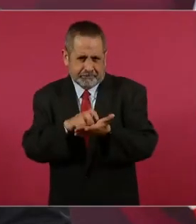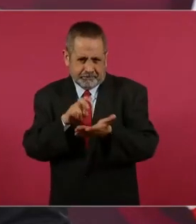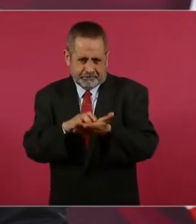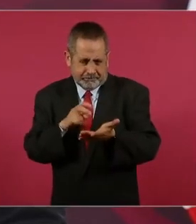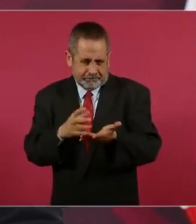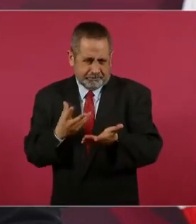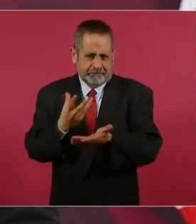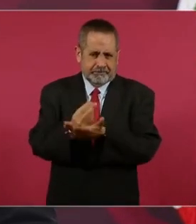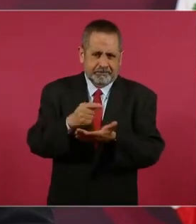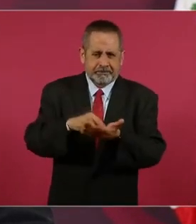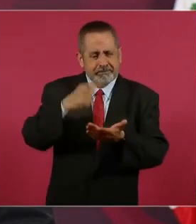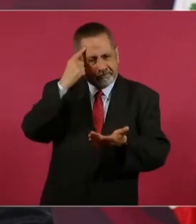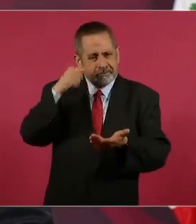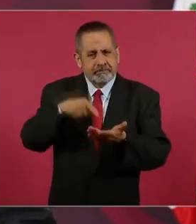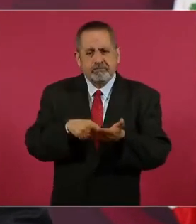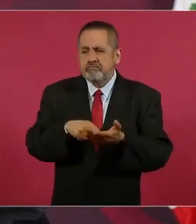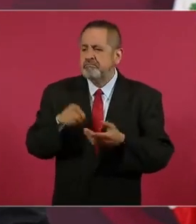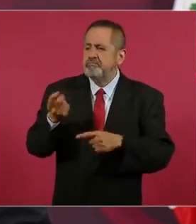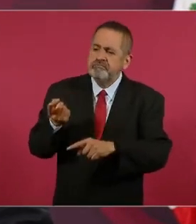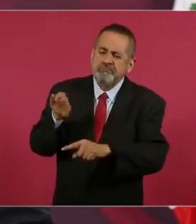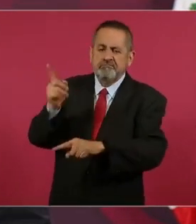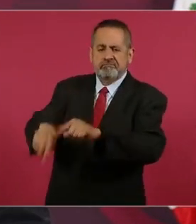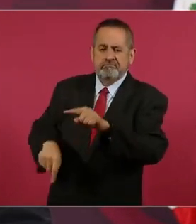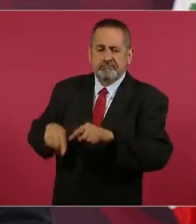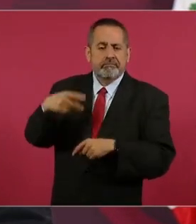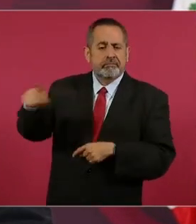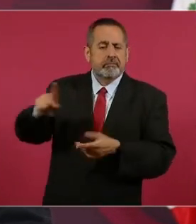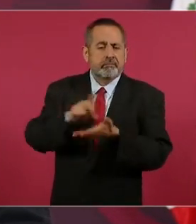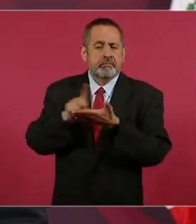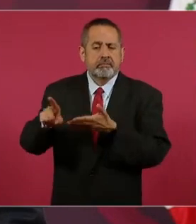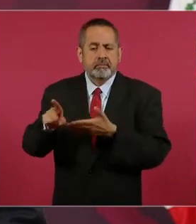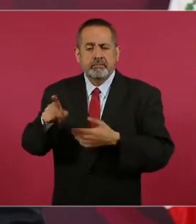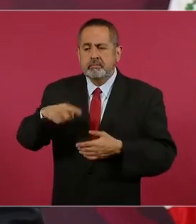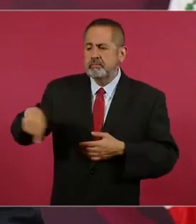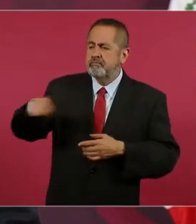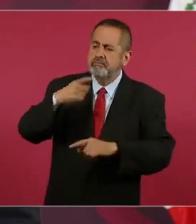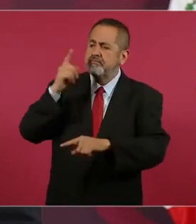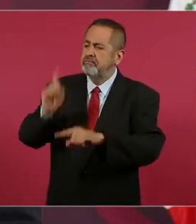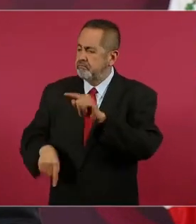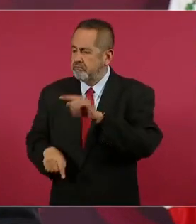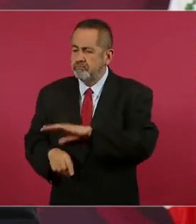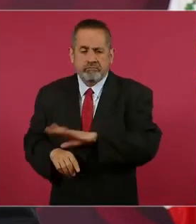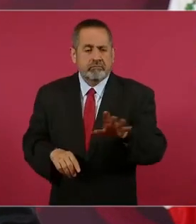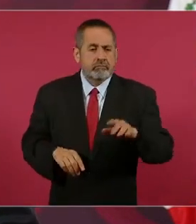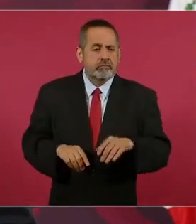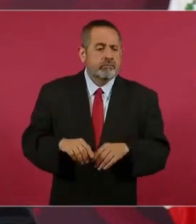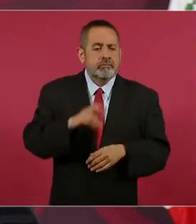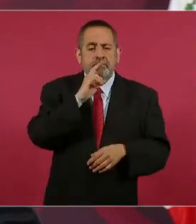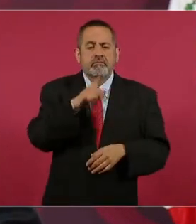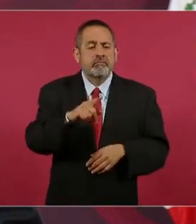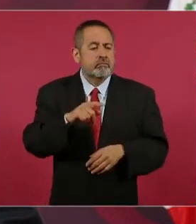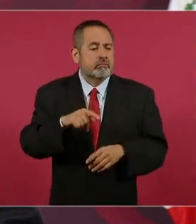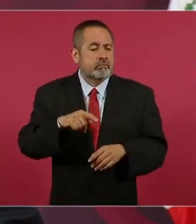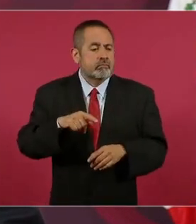sin derechos a los trabajadores y permitir la contratación por hora,